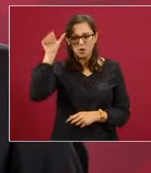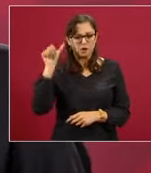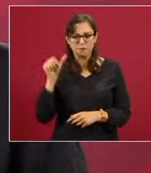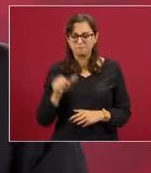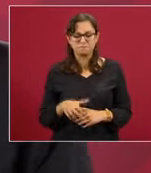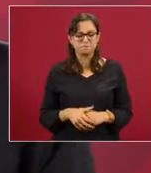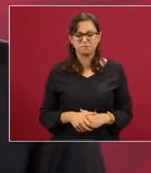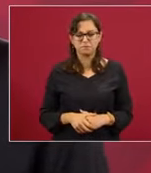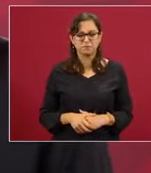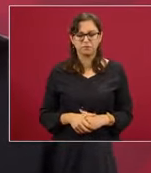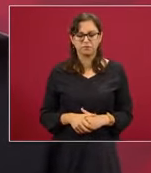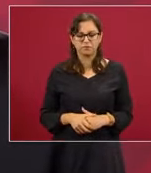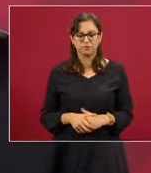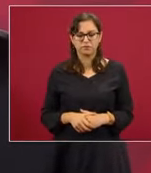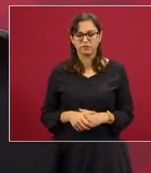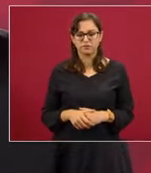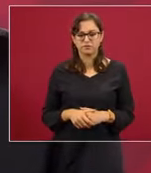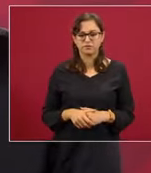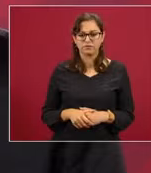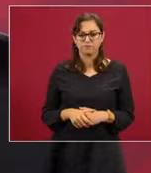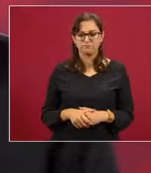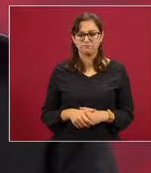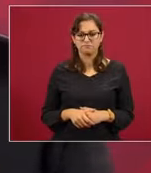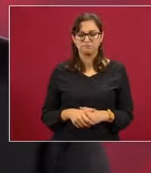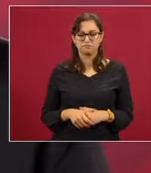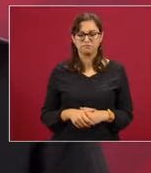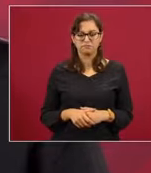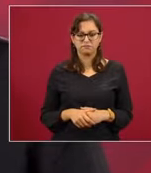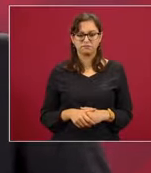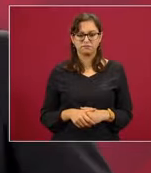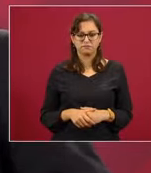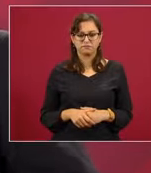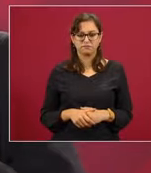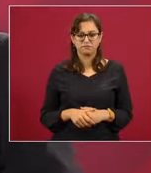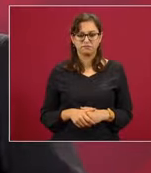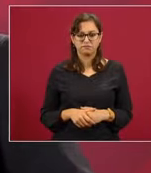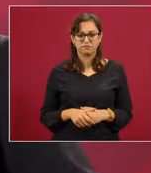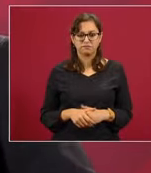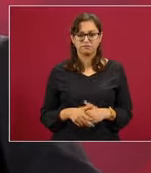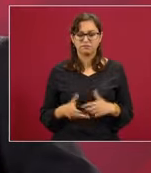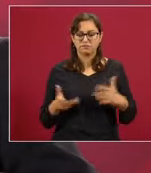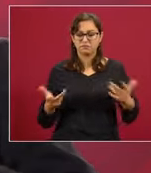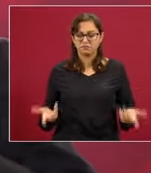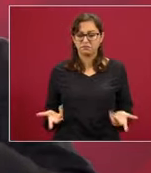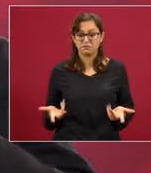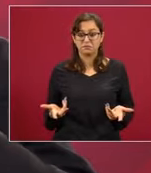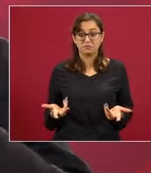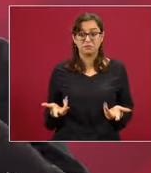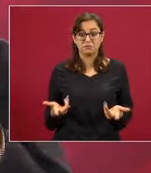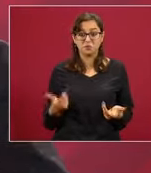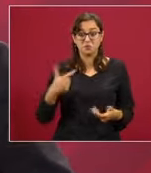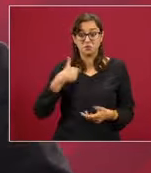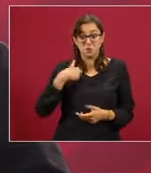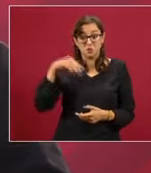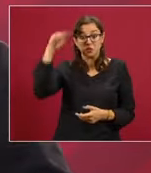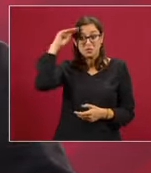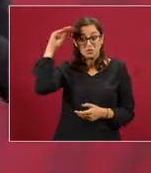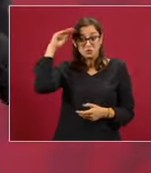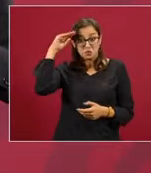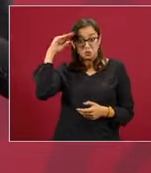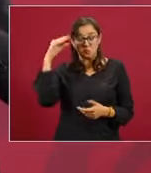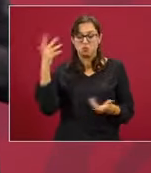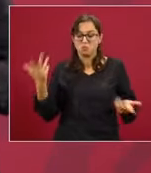Ni siquiera estoy de acuerdo con buscar la transformación mediante